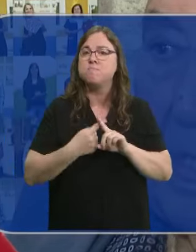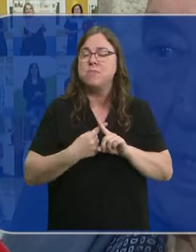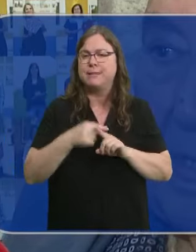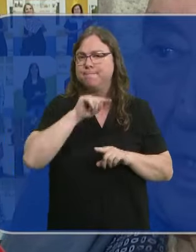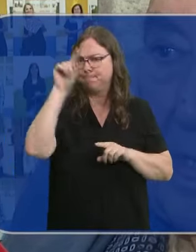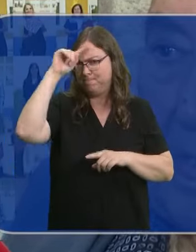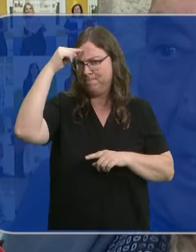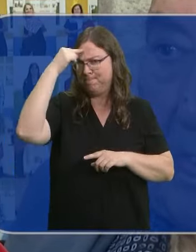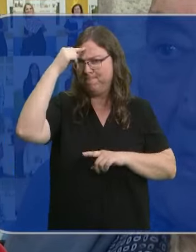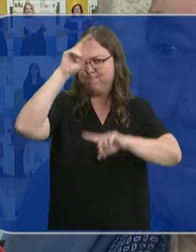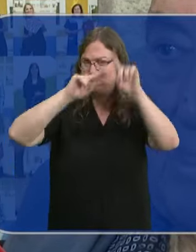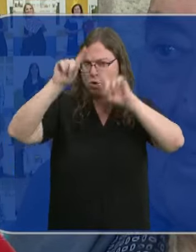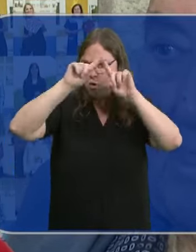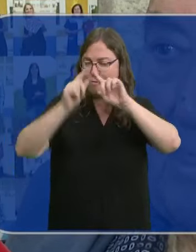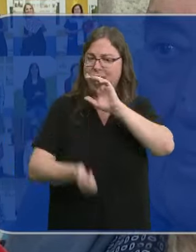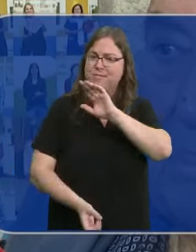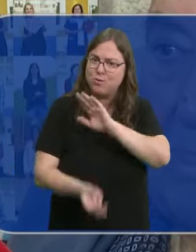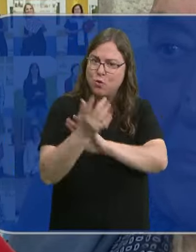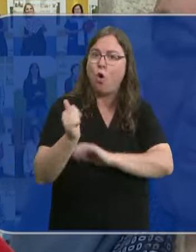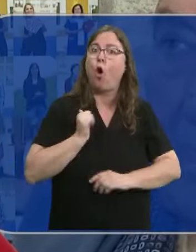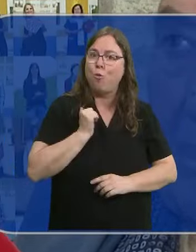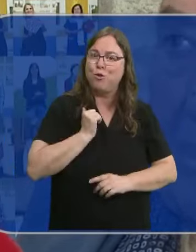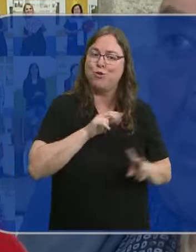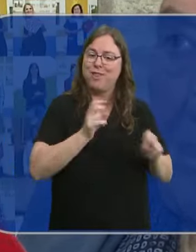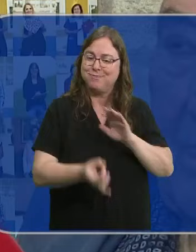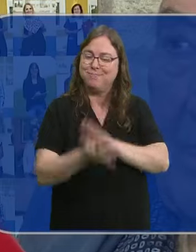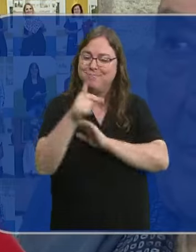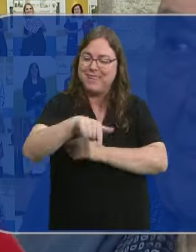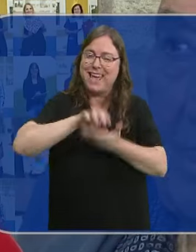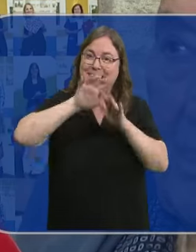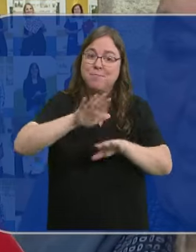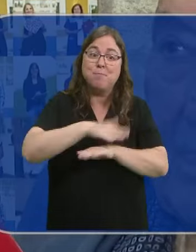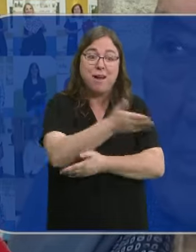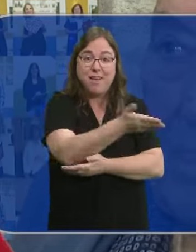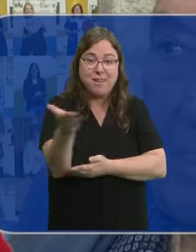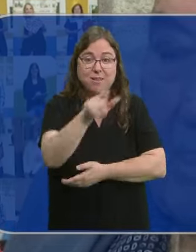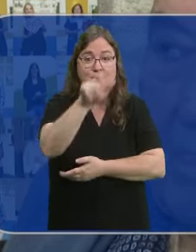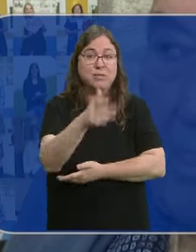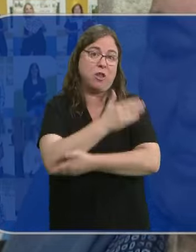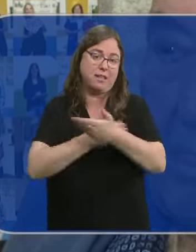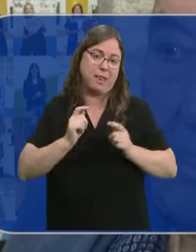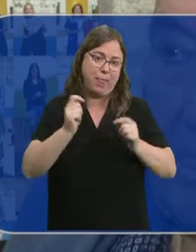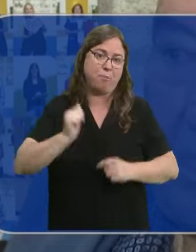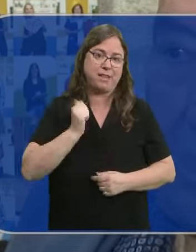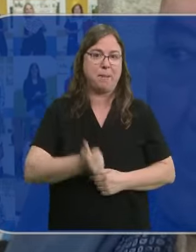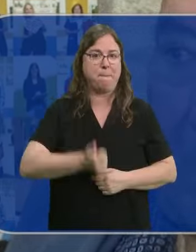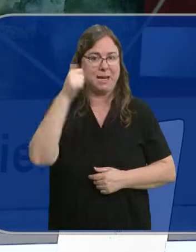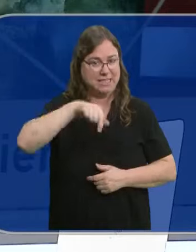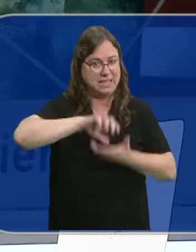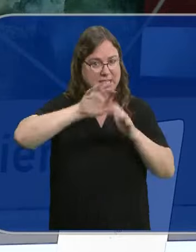preocupándonos y generando oportunidades también en Castilla y León para todas esas personas con discapacidad.